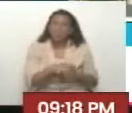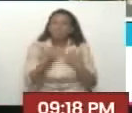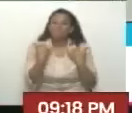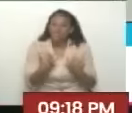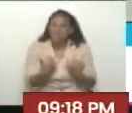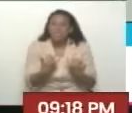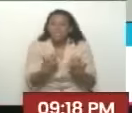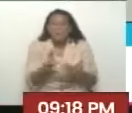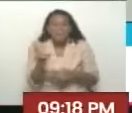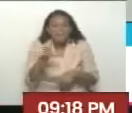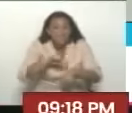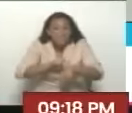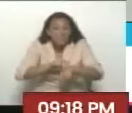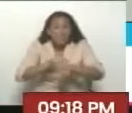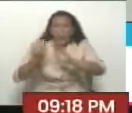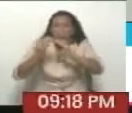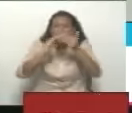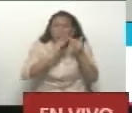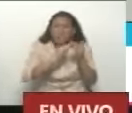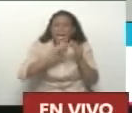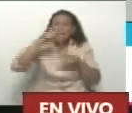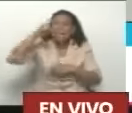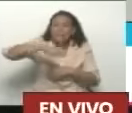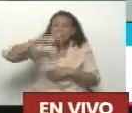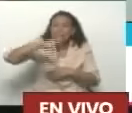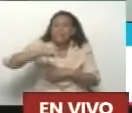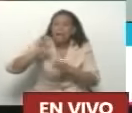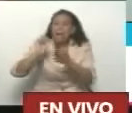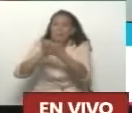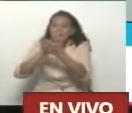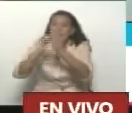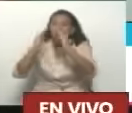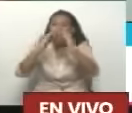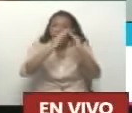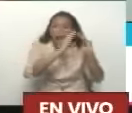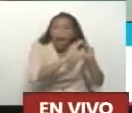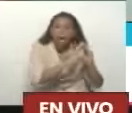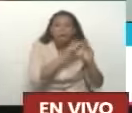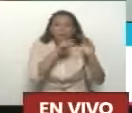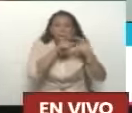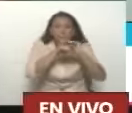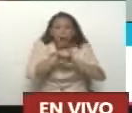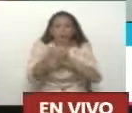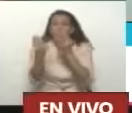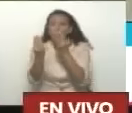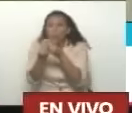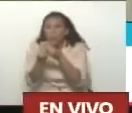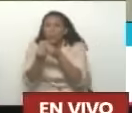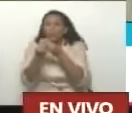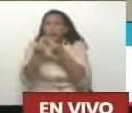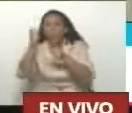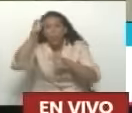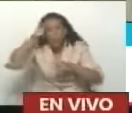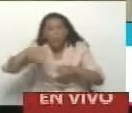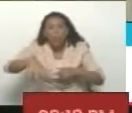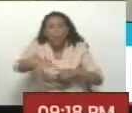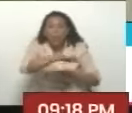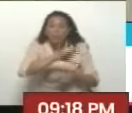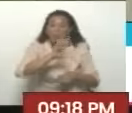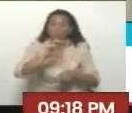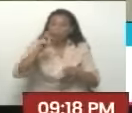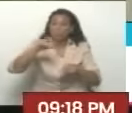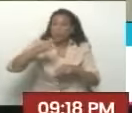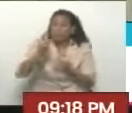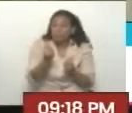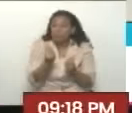esa medicina comunitaria que va de casa en casa, que se sienta de la mano al pueblo, que muchas de las veces